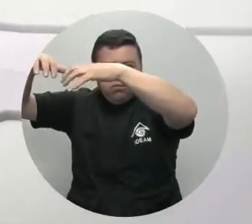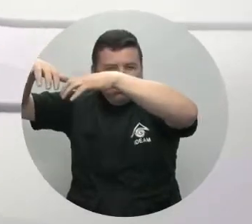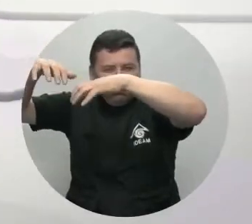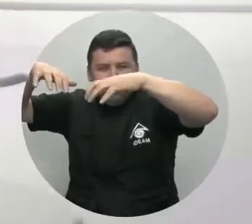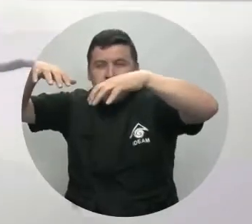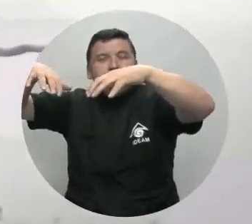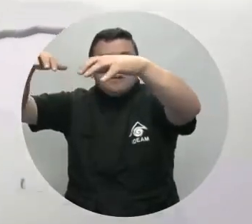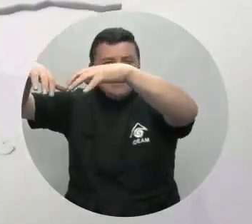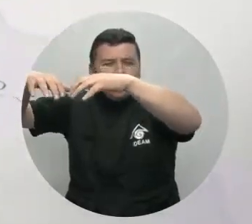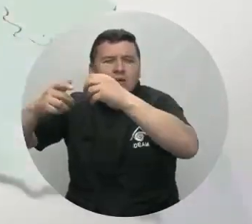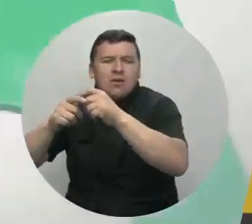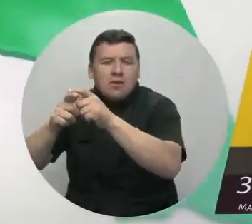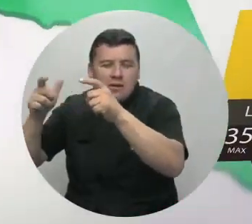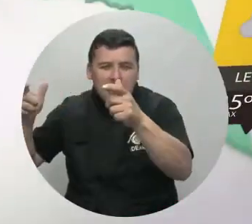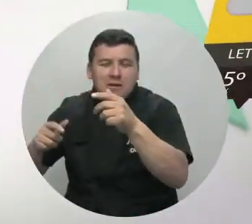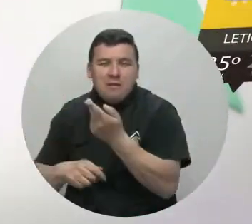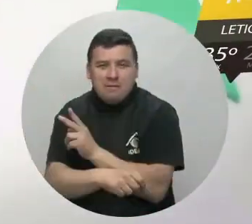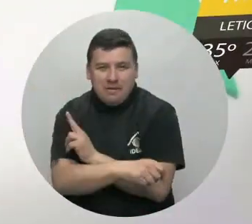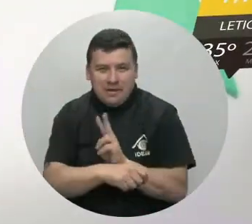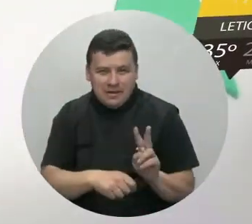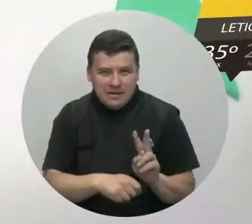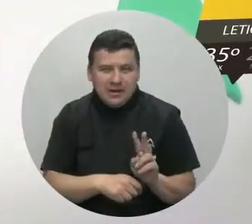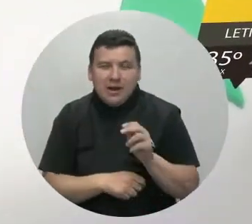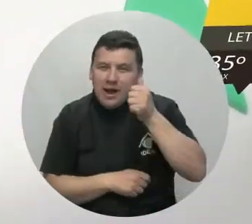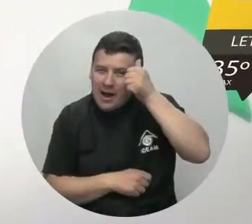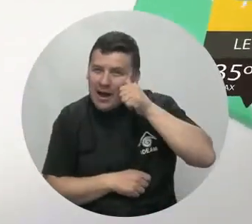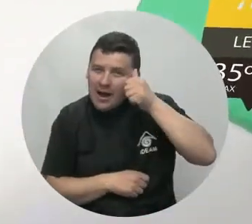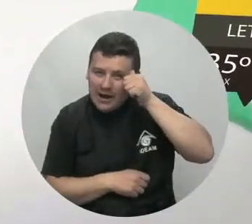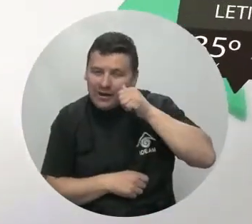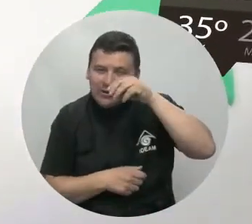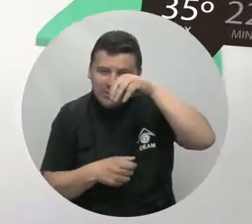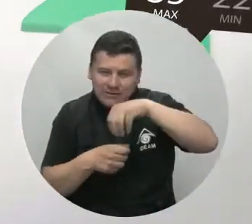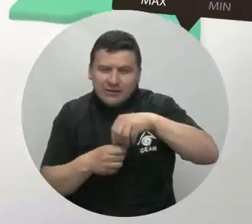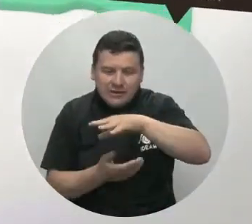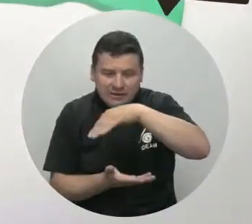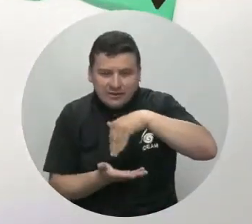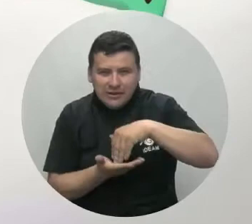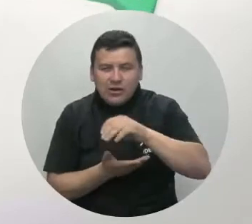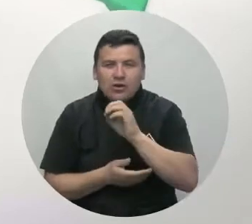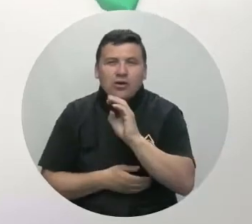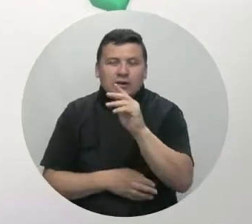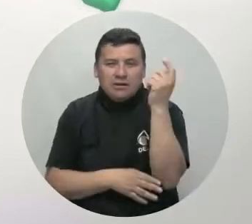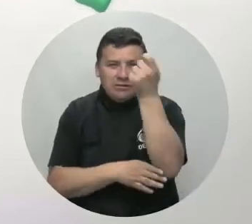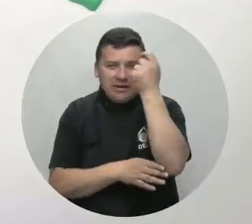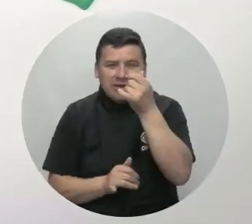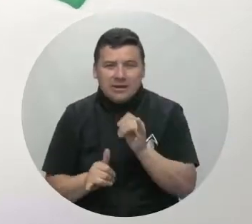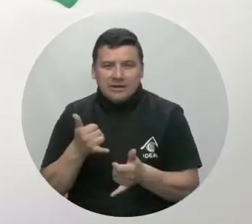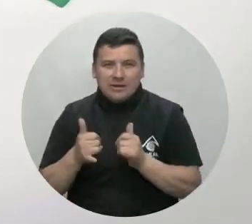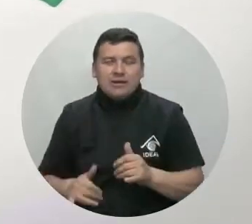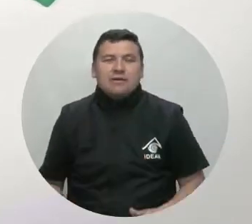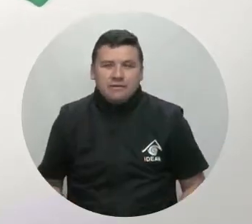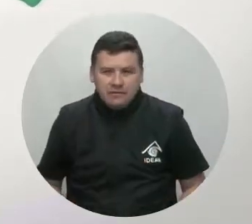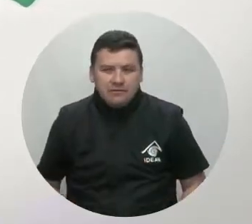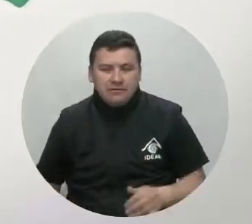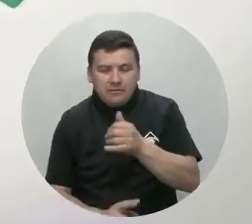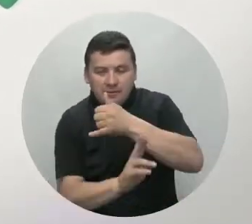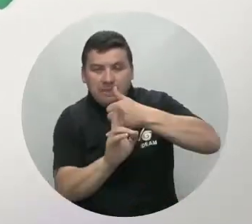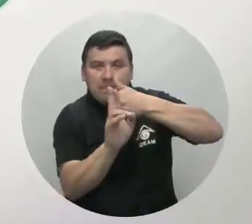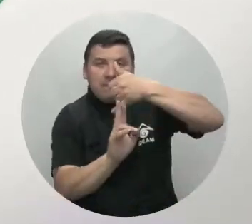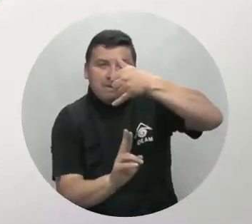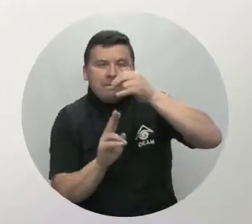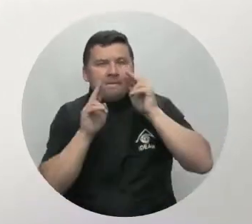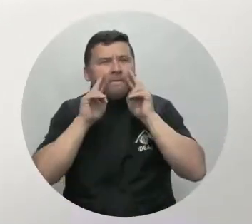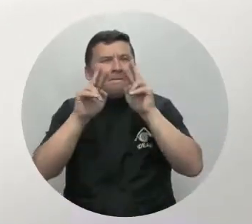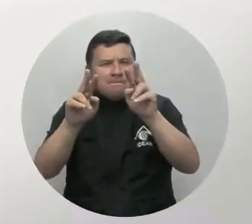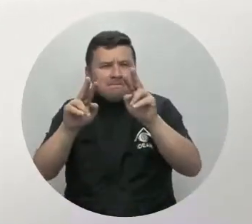acompañadas de precipitaciones en amplios sectores del Bichada, Arauca y en sectores del centro y oriente del Mete y del Casanare. Desde el sur del